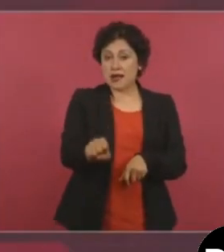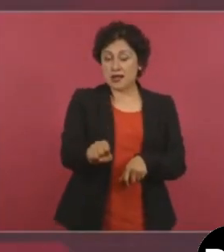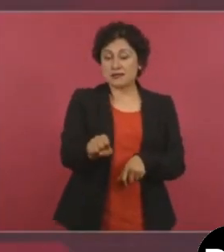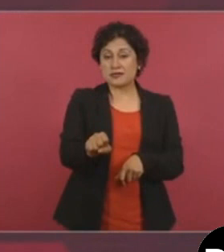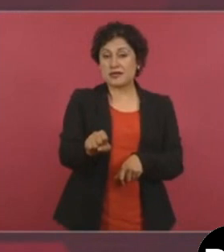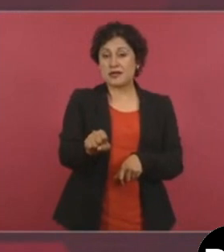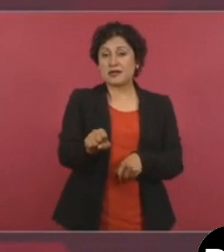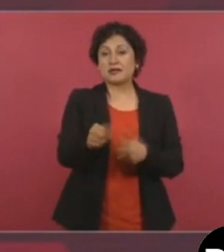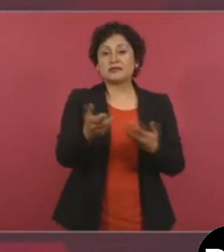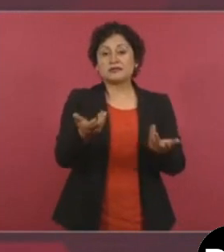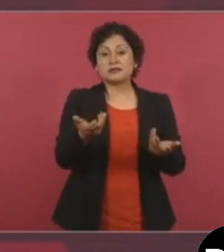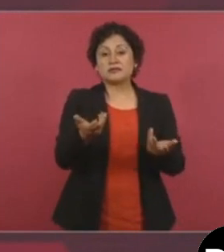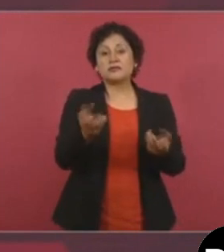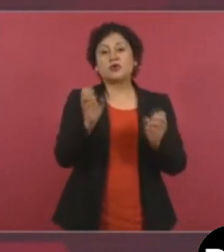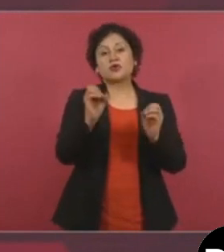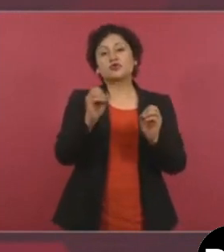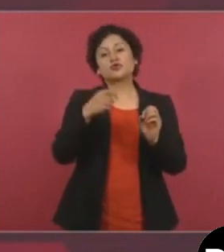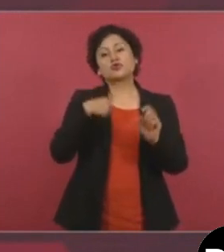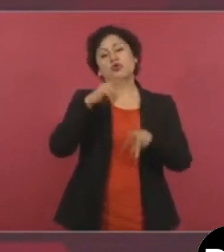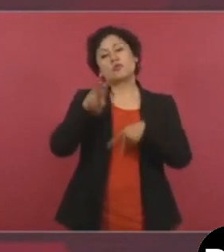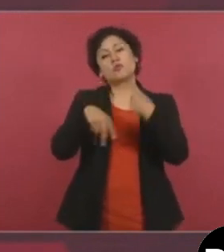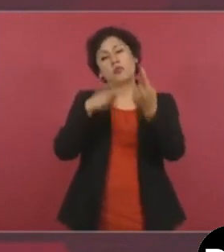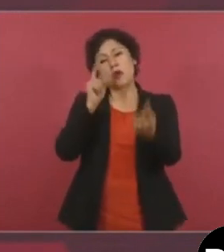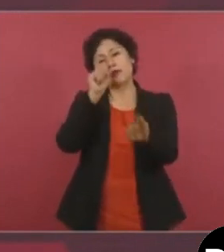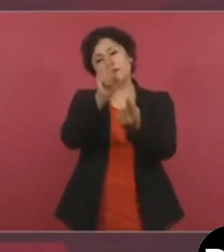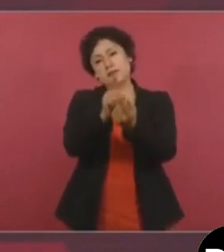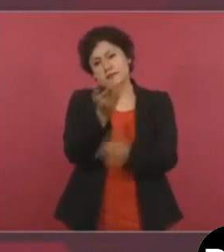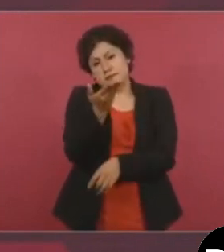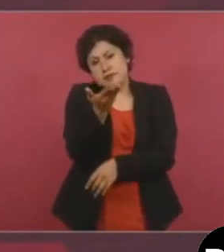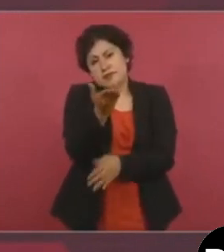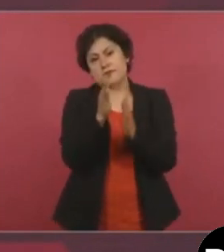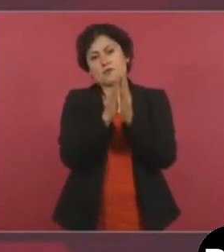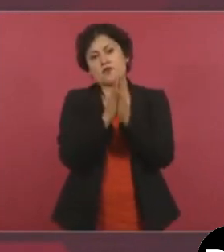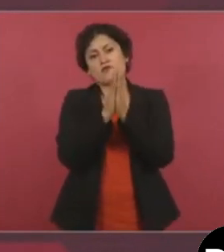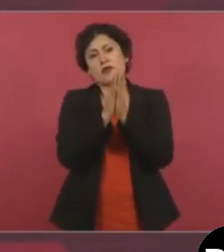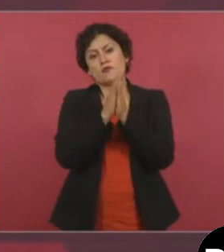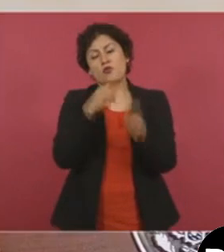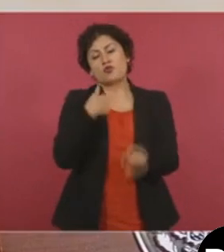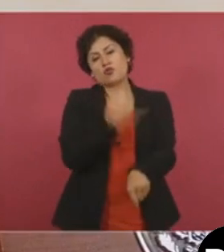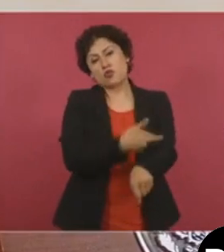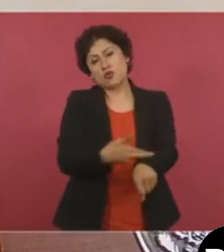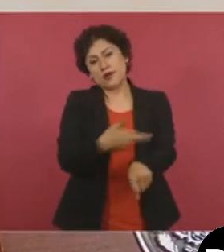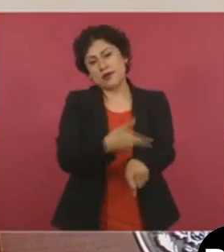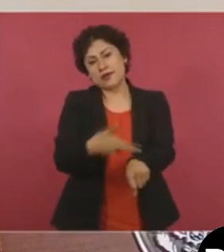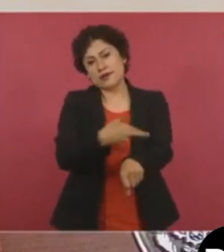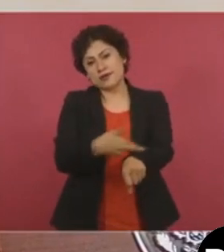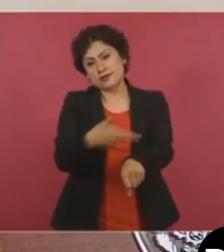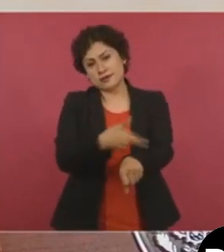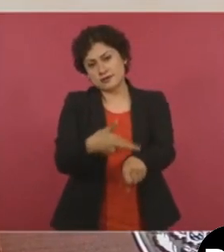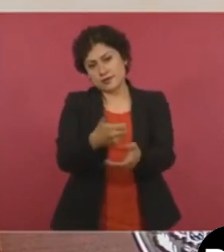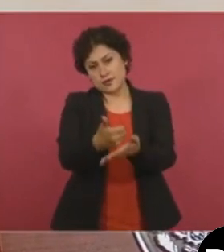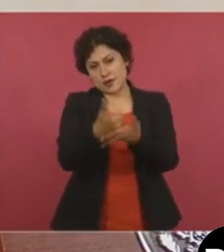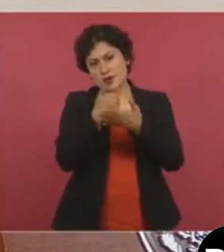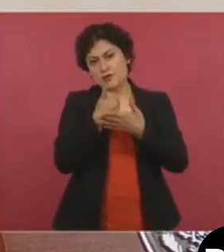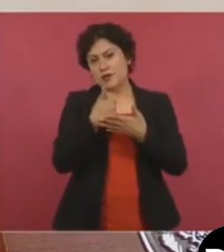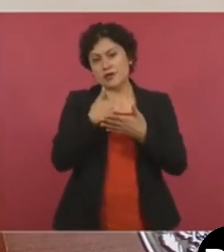O le voy a a pedir que me ayude con esta gestión, este trámite, no voy a poder, no voy a poder hacerlo,